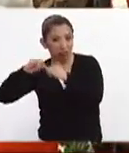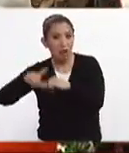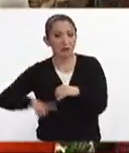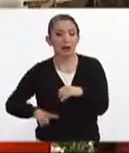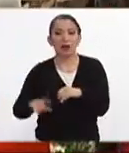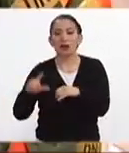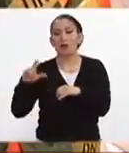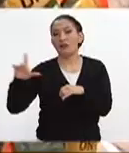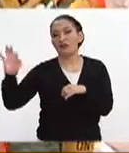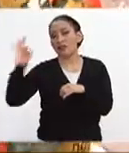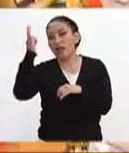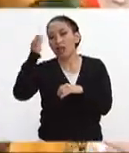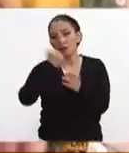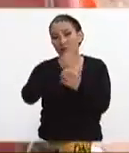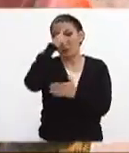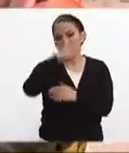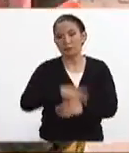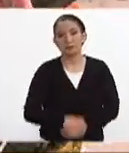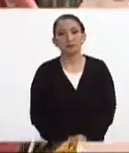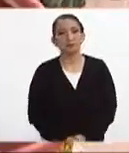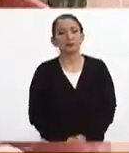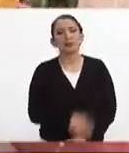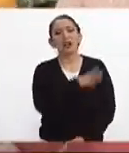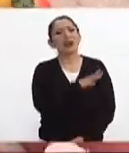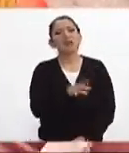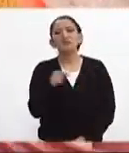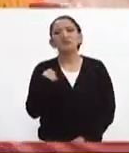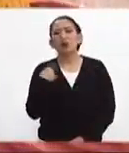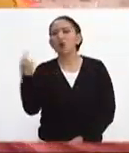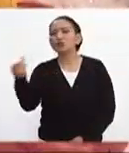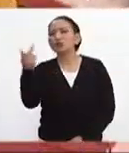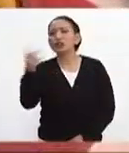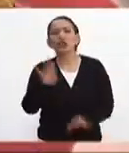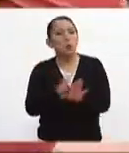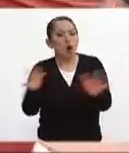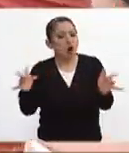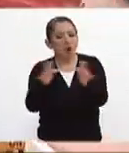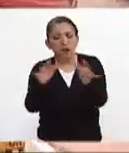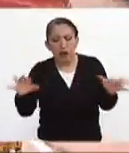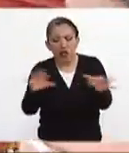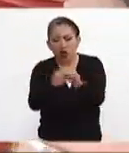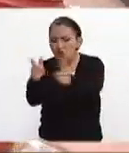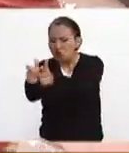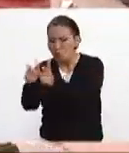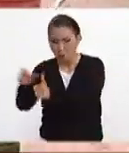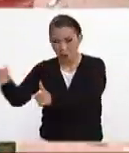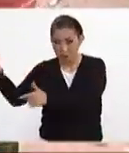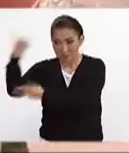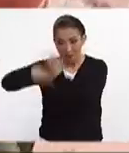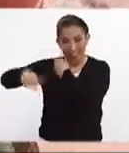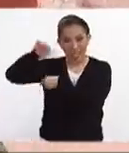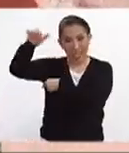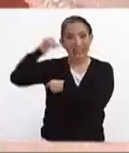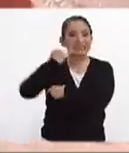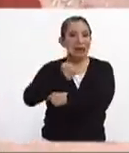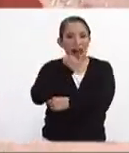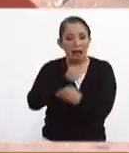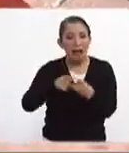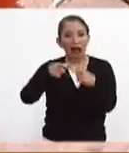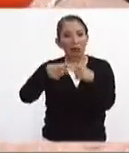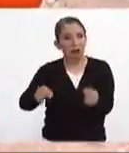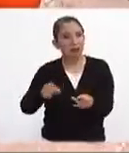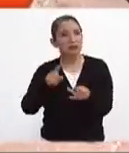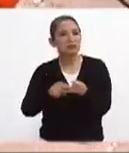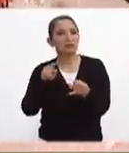tanto federal como de la Ciudad de México. General, ¿ustedes cómo se coordinan, por ejemplo, también con los grupos que han llegado de Israel, de